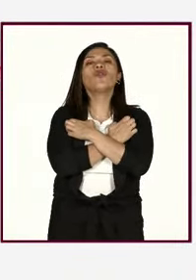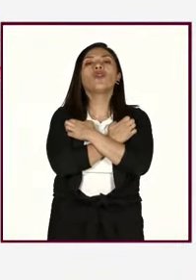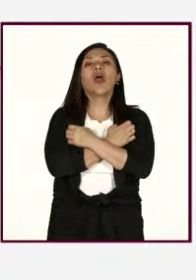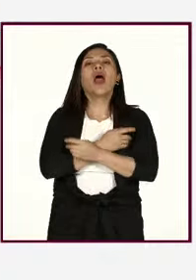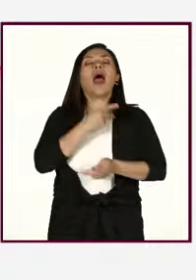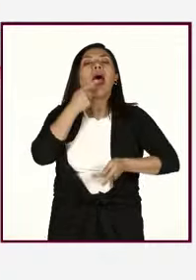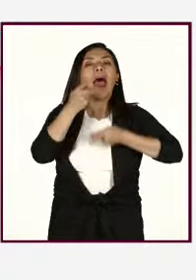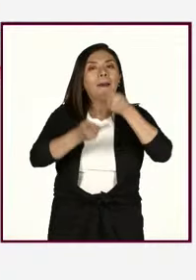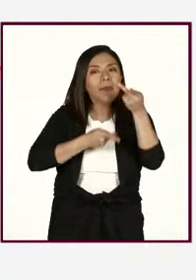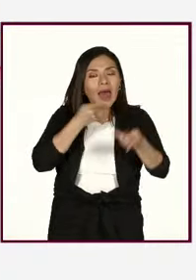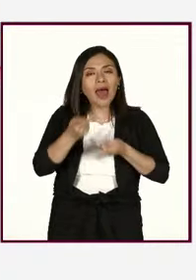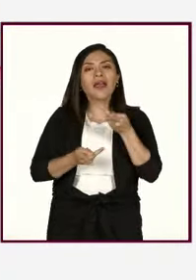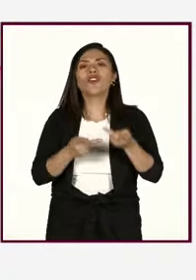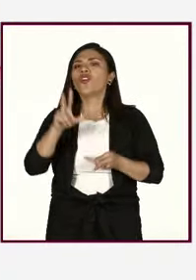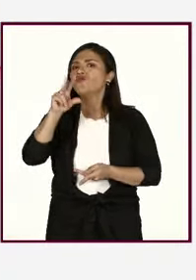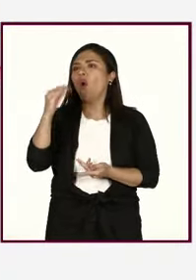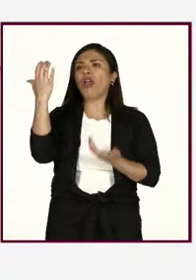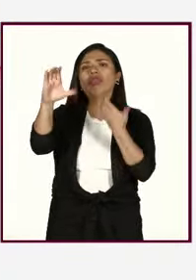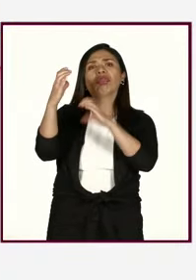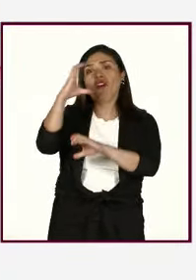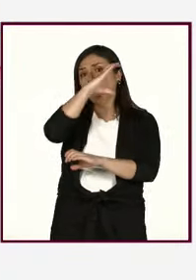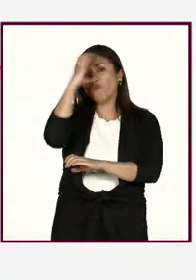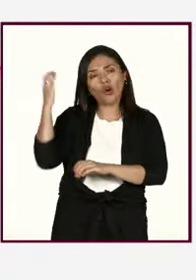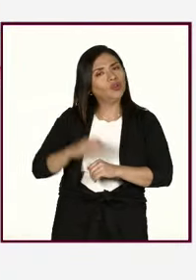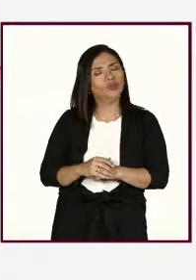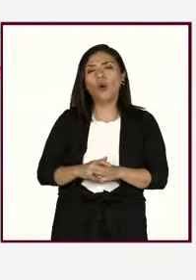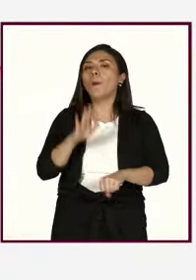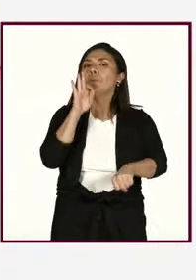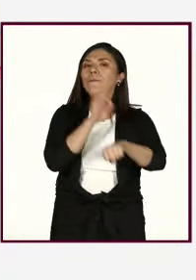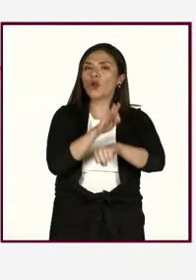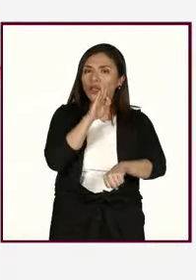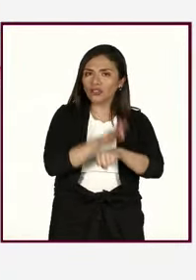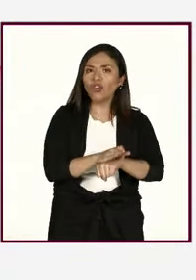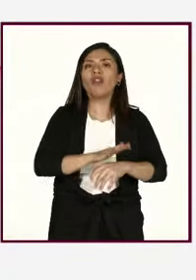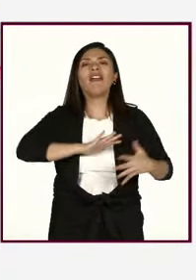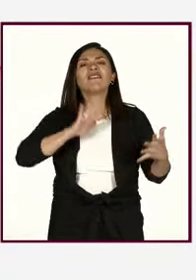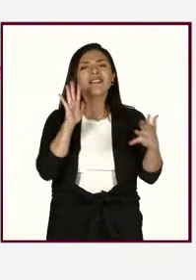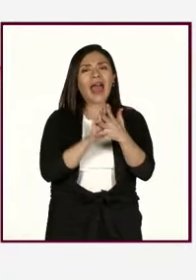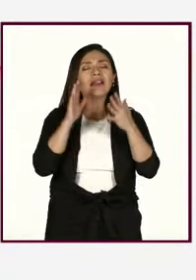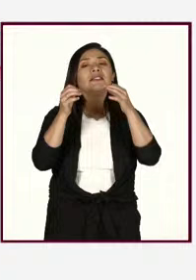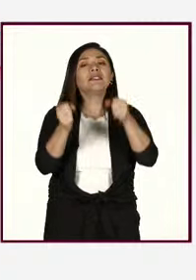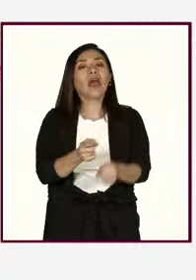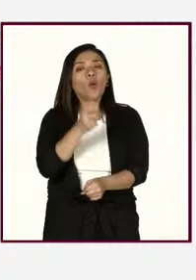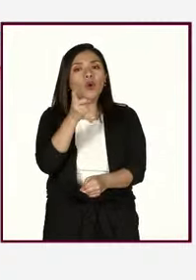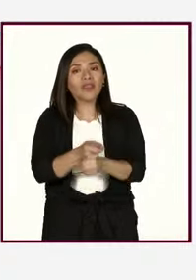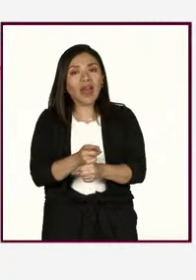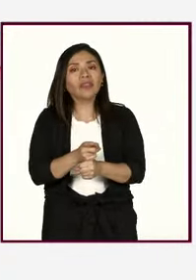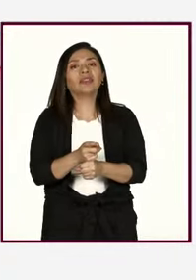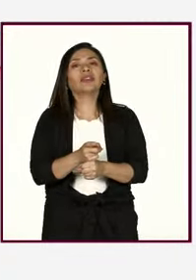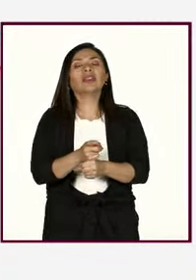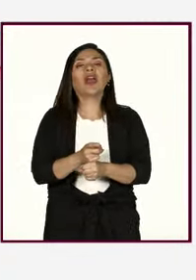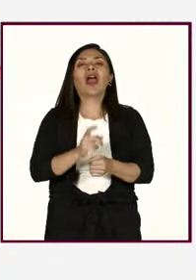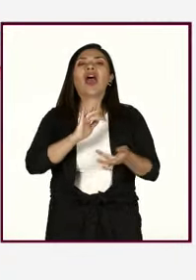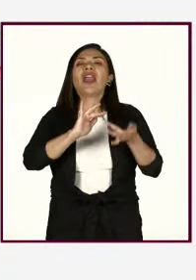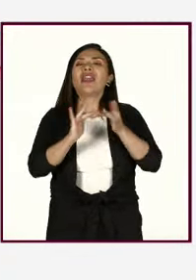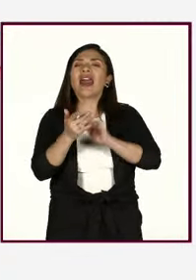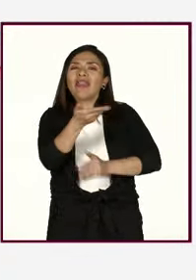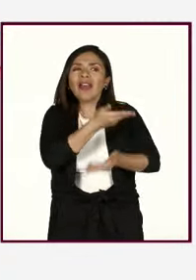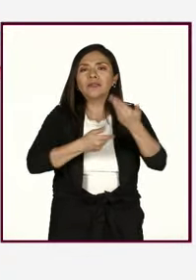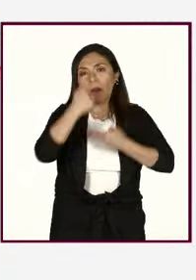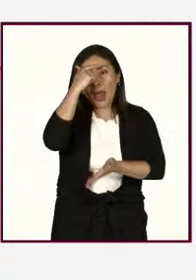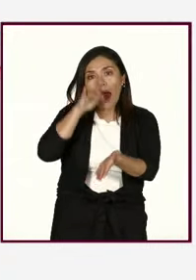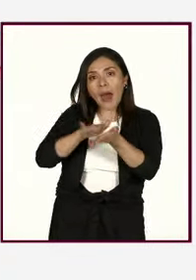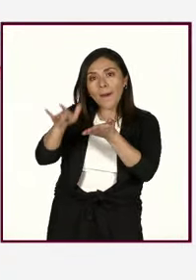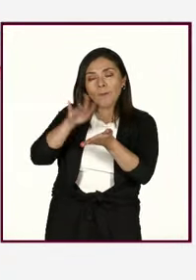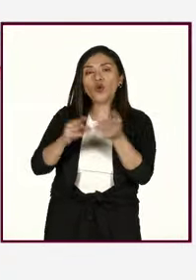hablar, no compartir fotos, protección, cárcel, seguridad, redes de apoyo, perfil